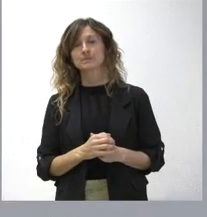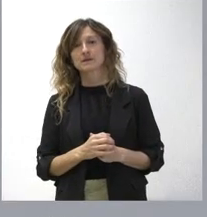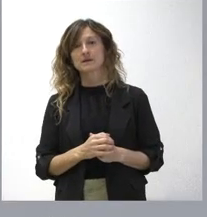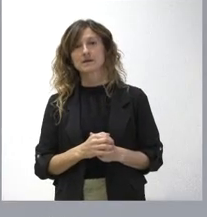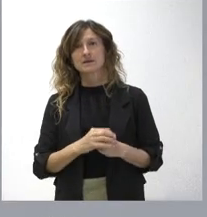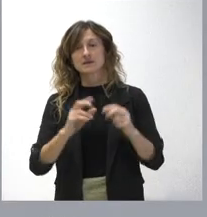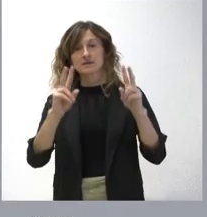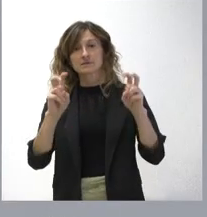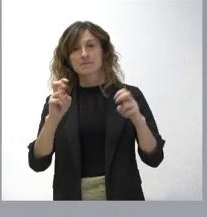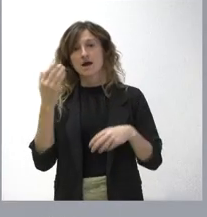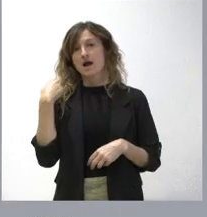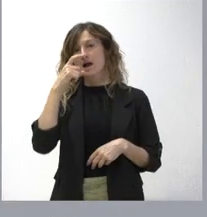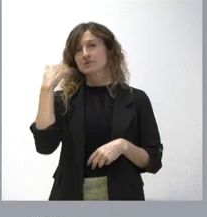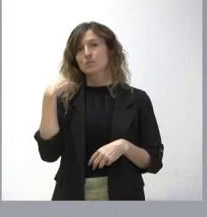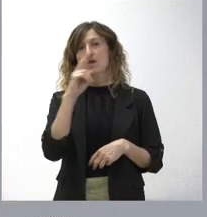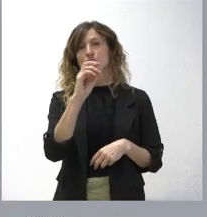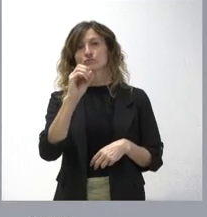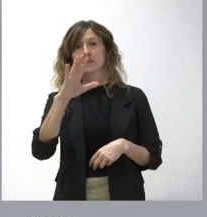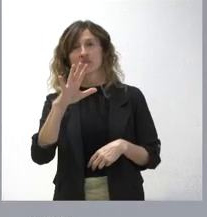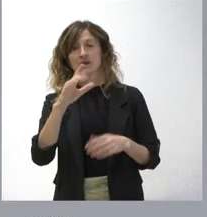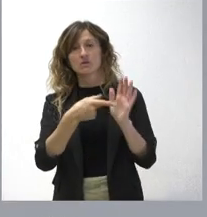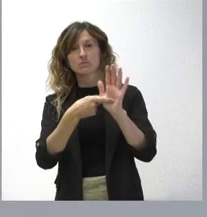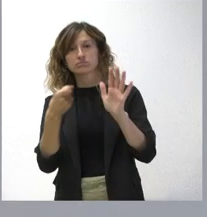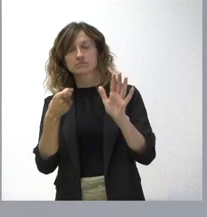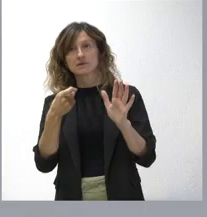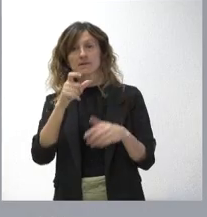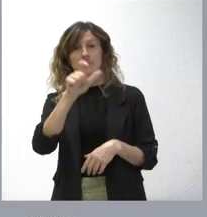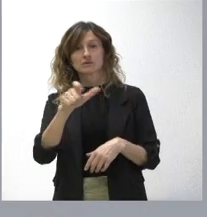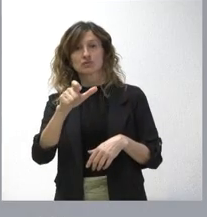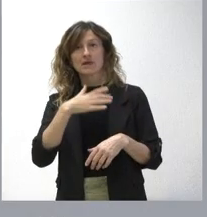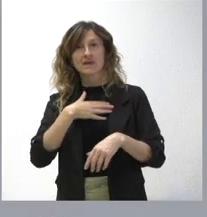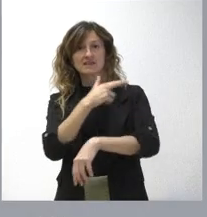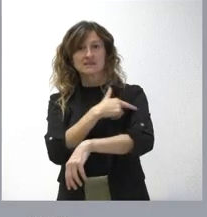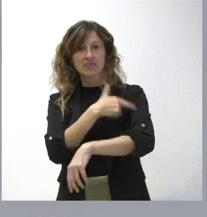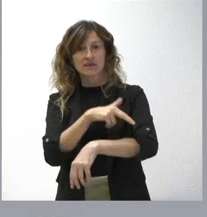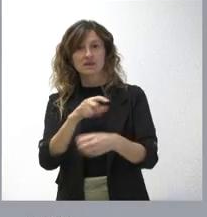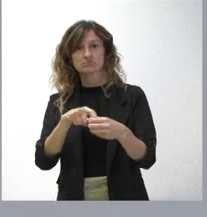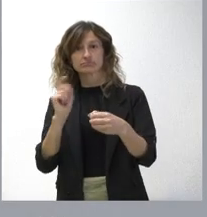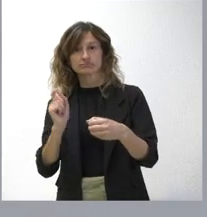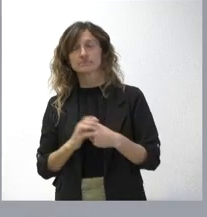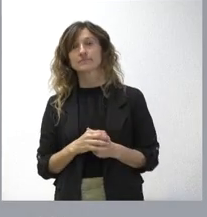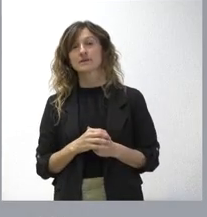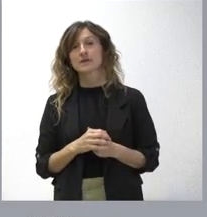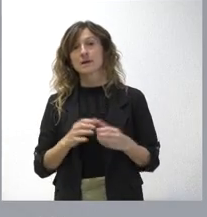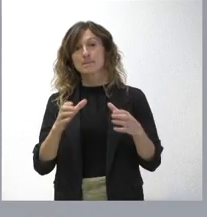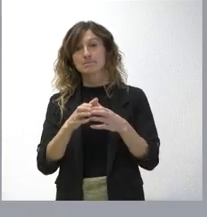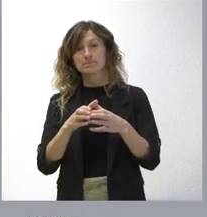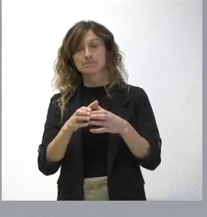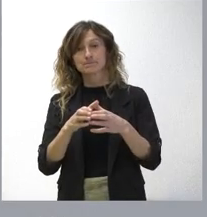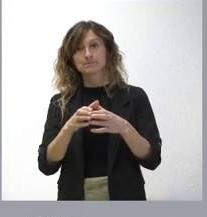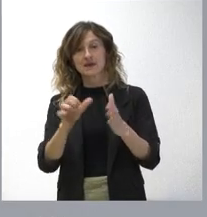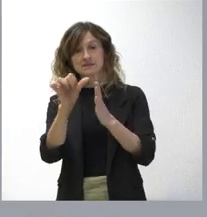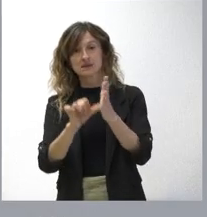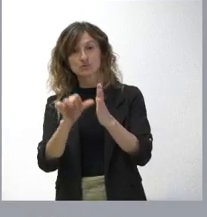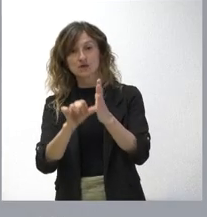ley del 2005 antiguo antiguo que teníamos, se excluye el personal del SACIL. El personal sanitario, el personal estatutario,